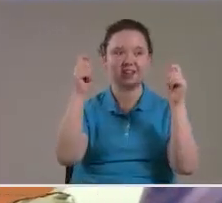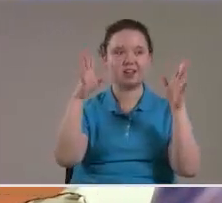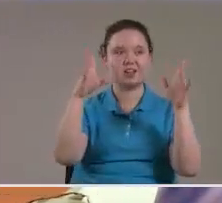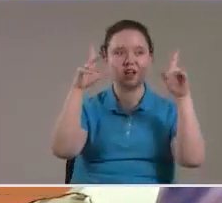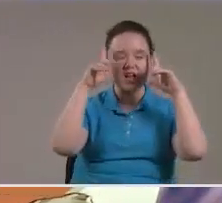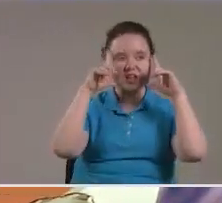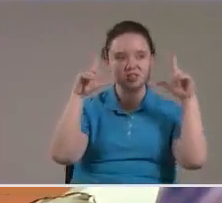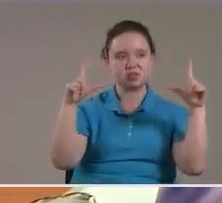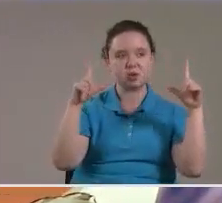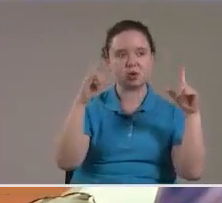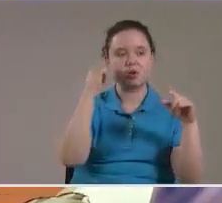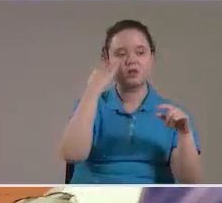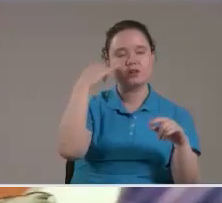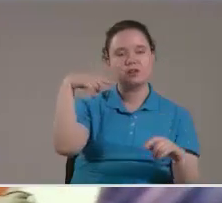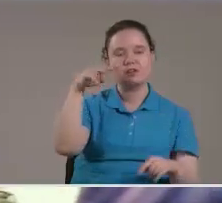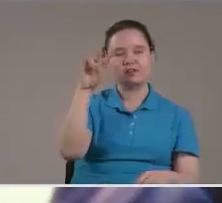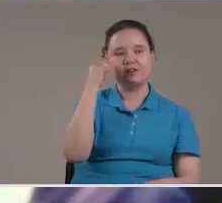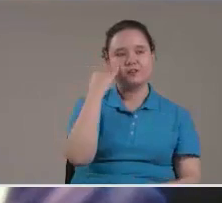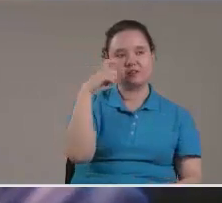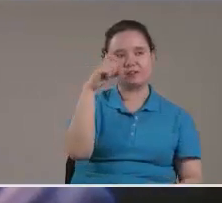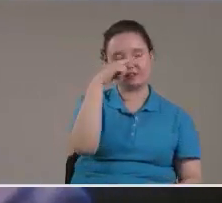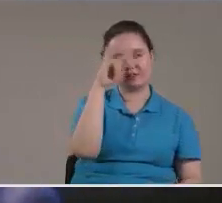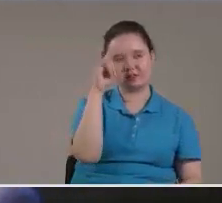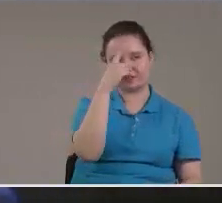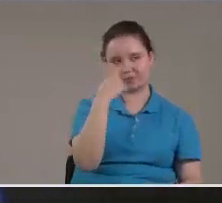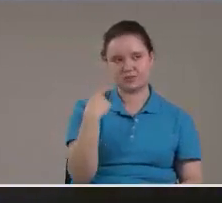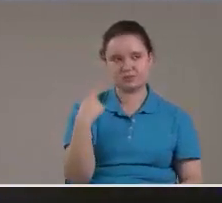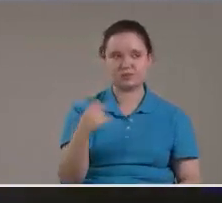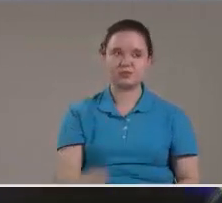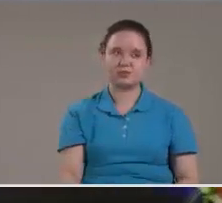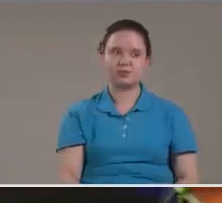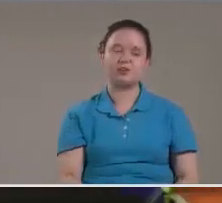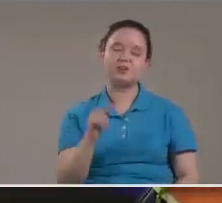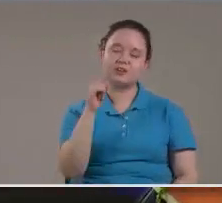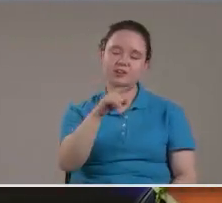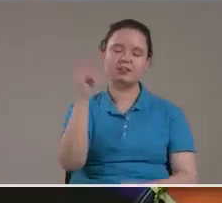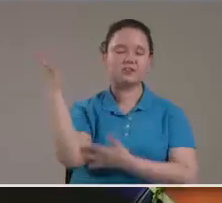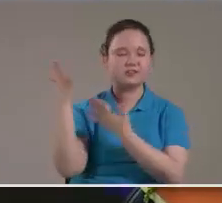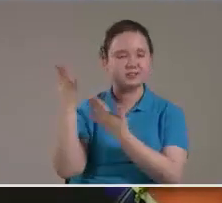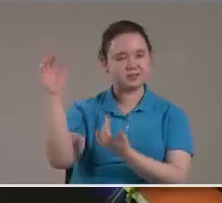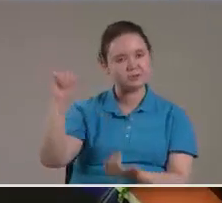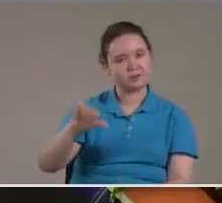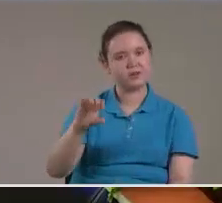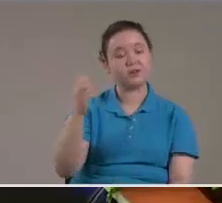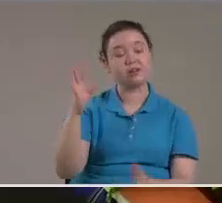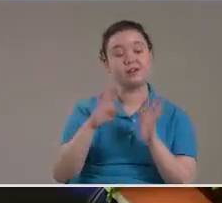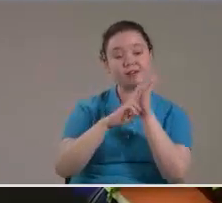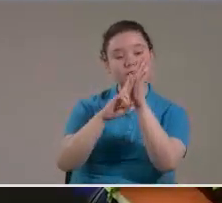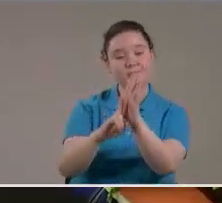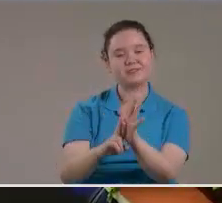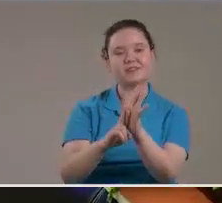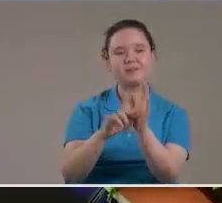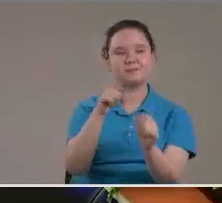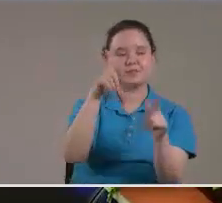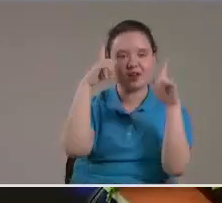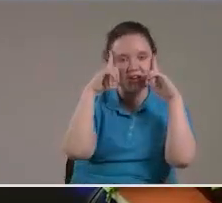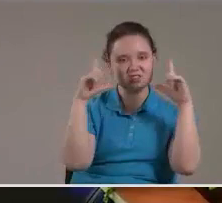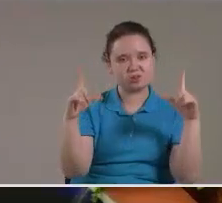invicto Esa es el culto que ellos están representando Es el sol